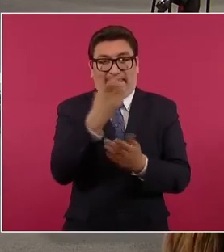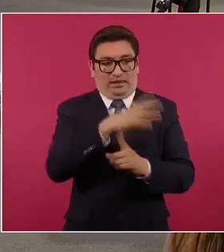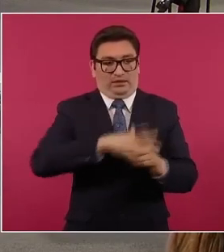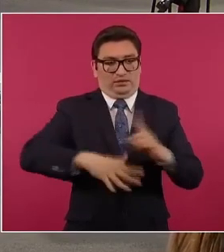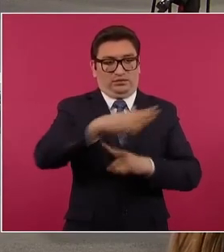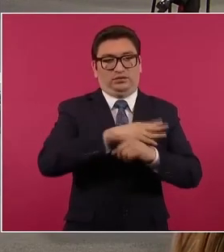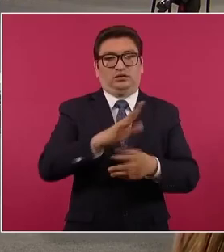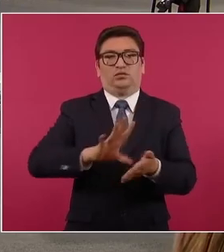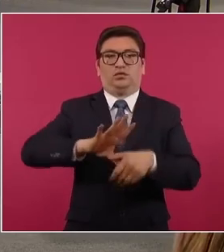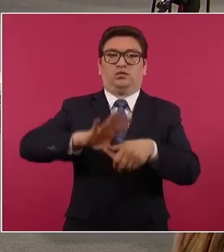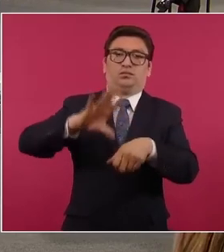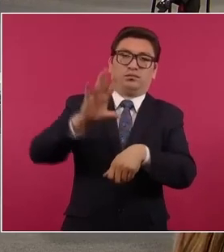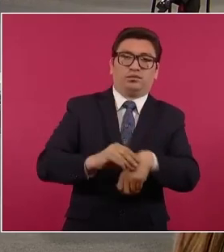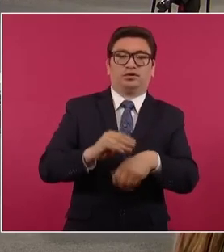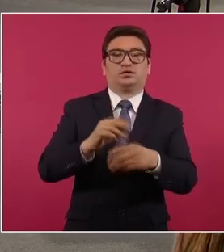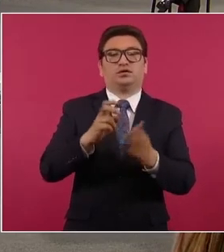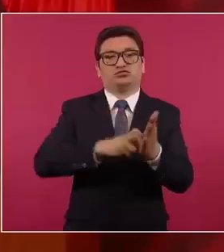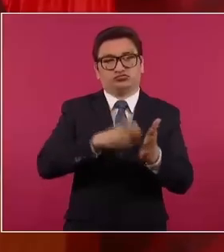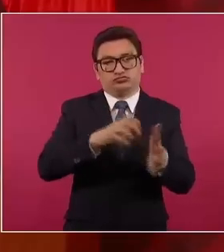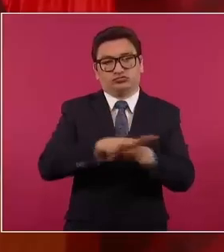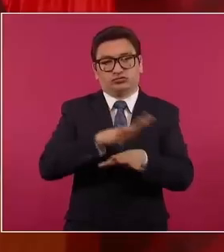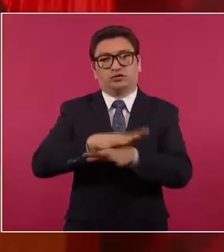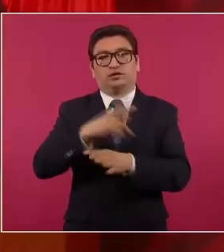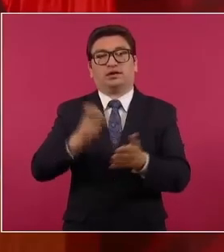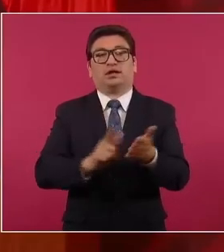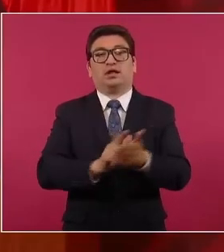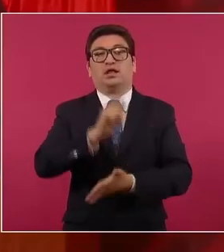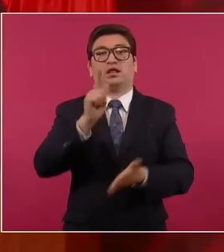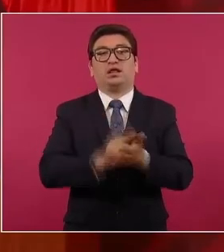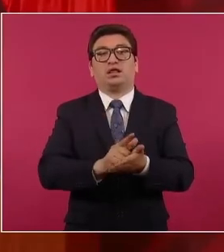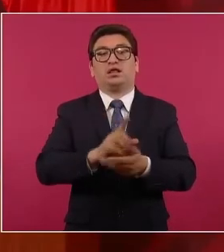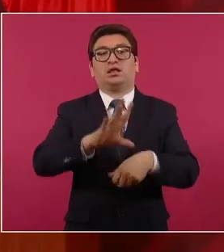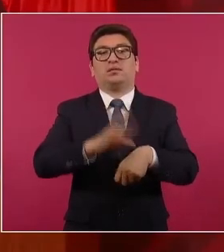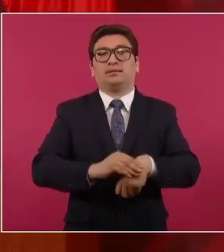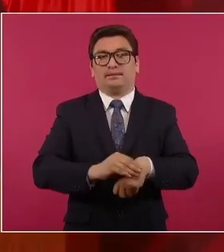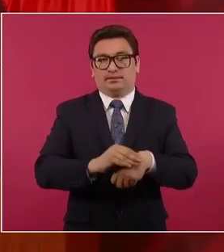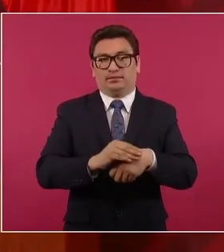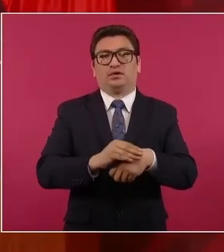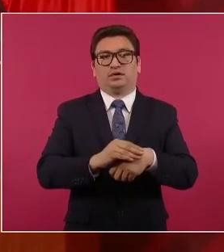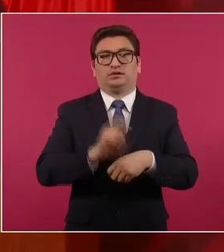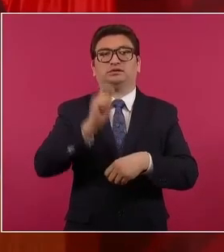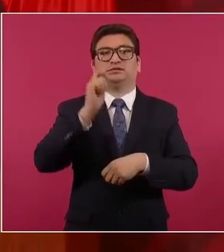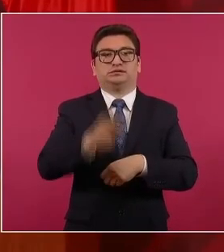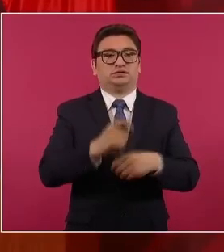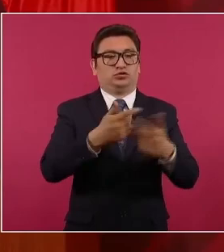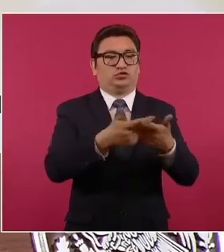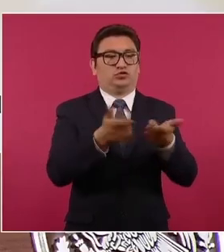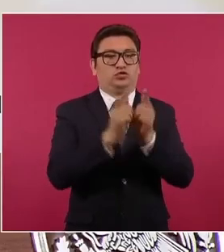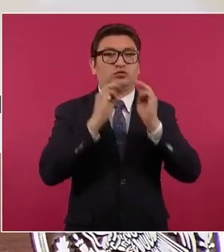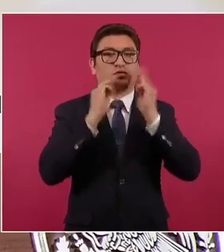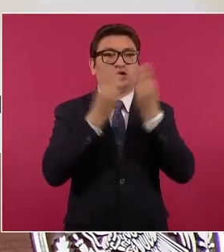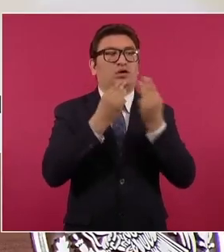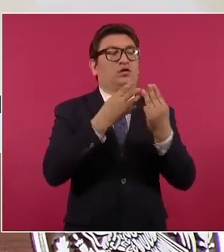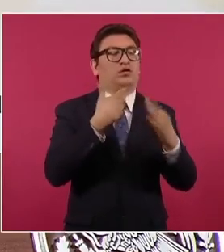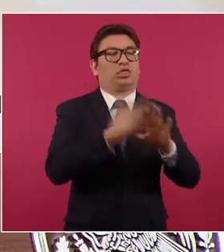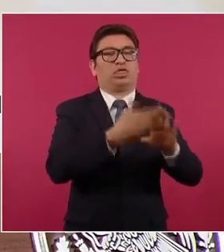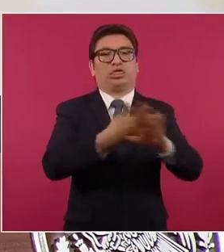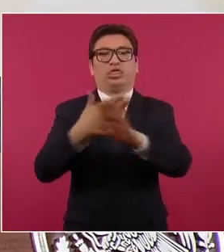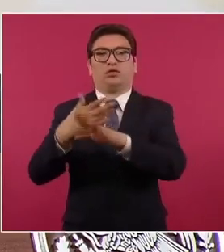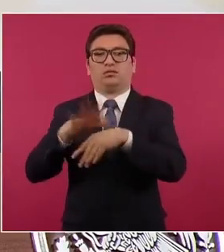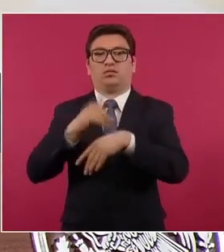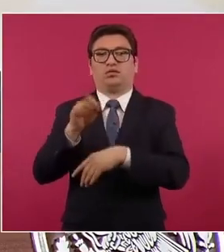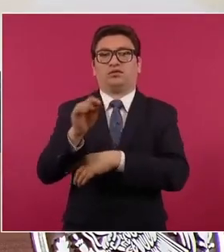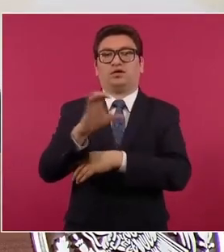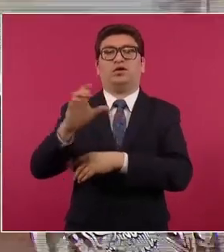la aprobación de la reforma judicial que legaliza la guerra contra el narcotráfico iniciada por Felipe Calderón.